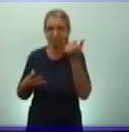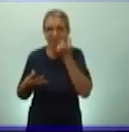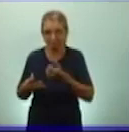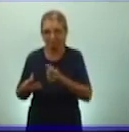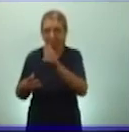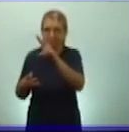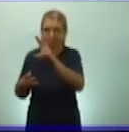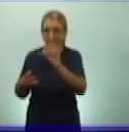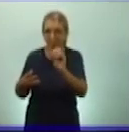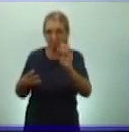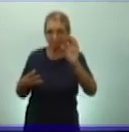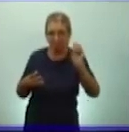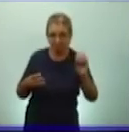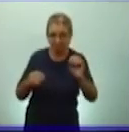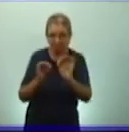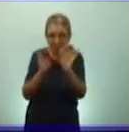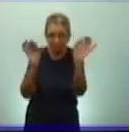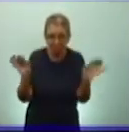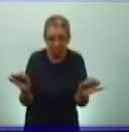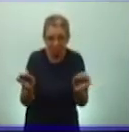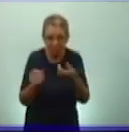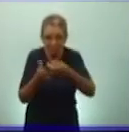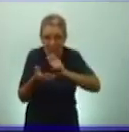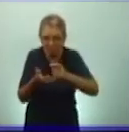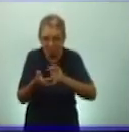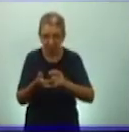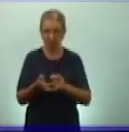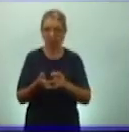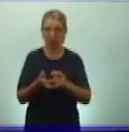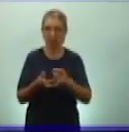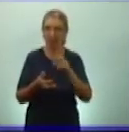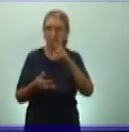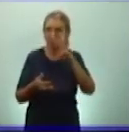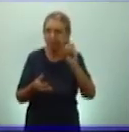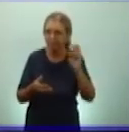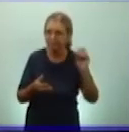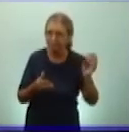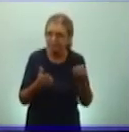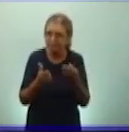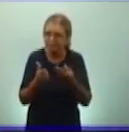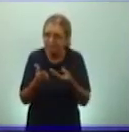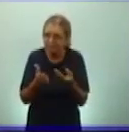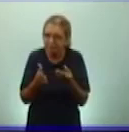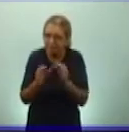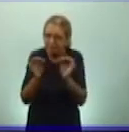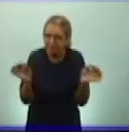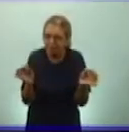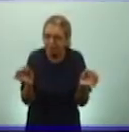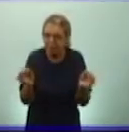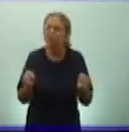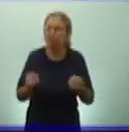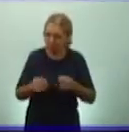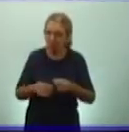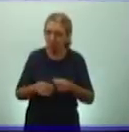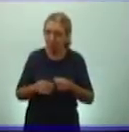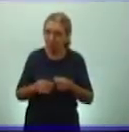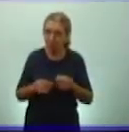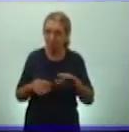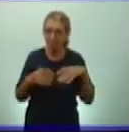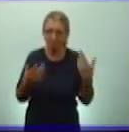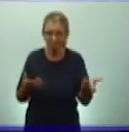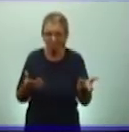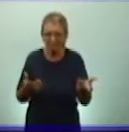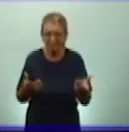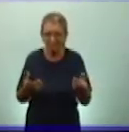200 especies de papas. ¿200 especies? ¿Y qué me dicen de los cereales? Otro de los